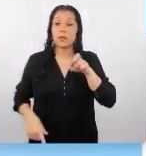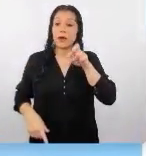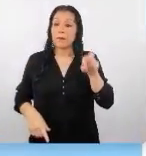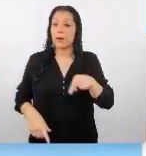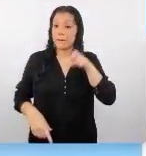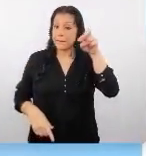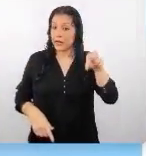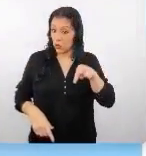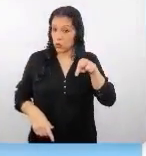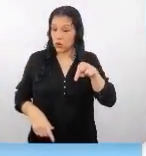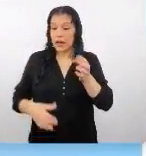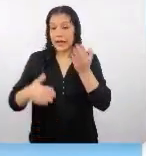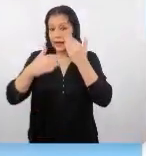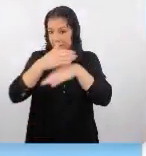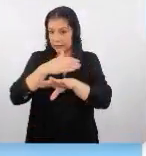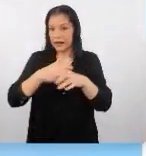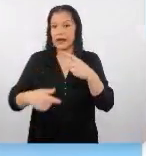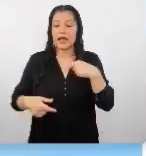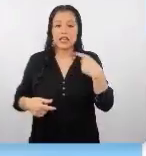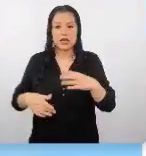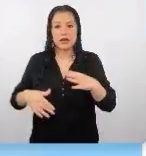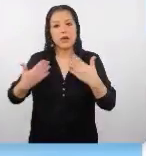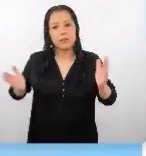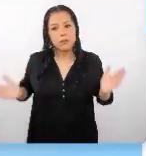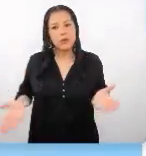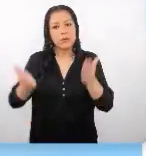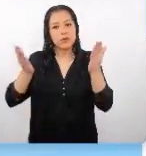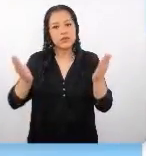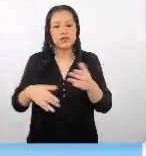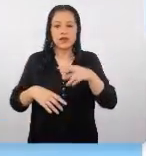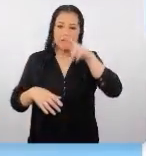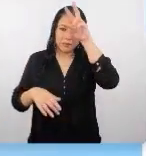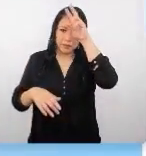al mercado chino y hacer una promoción turística.